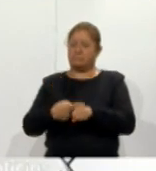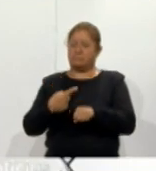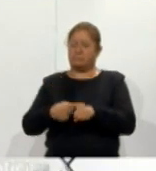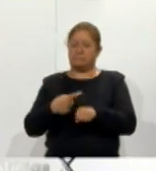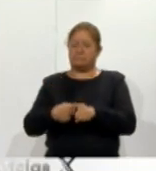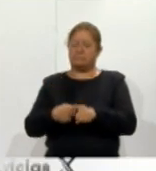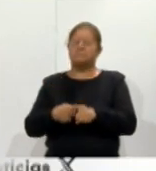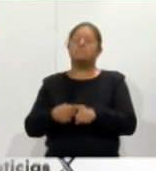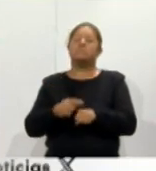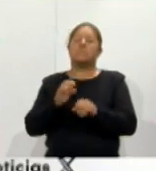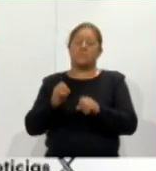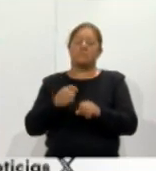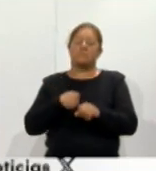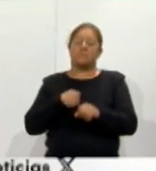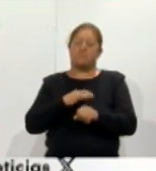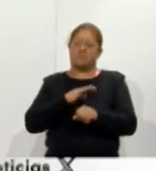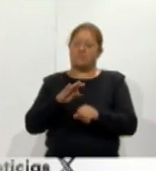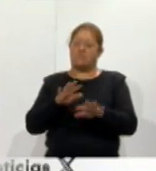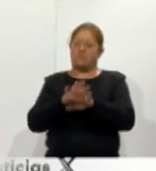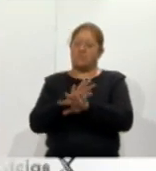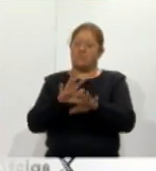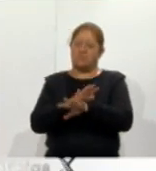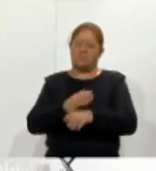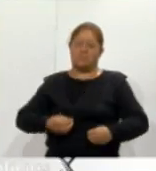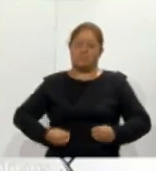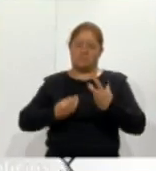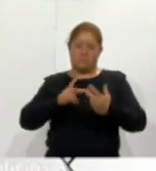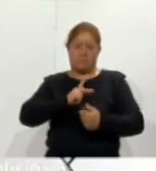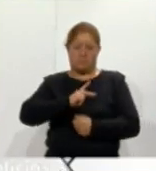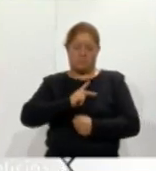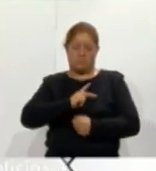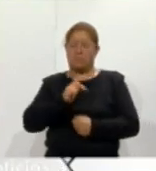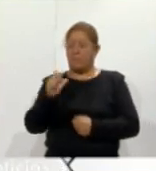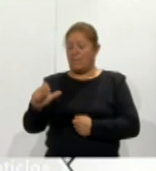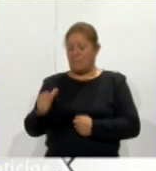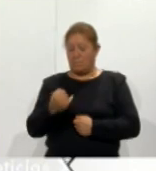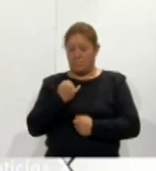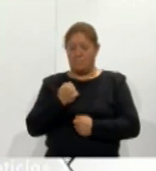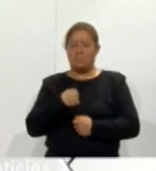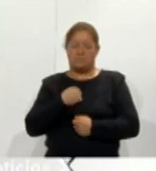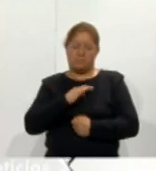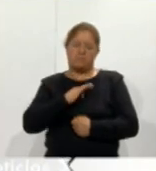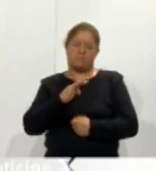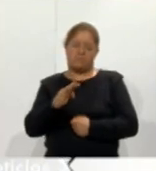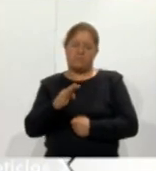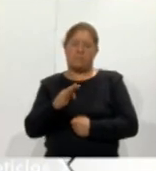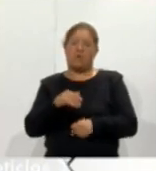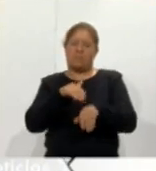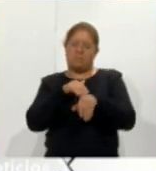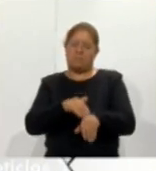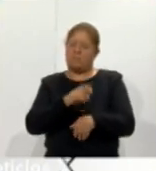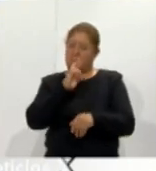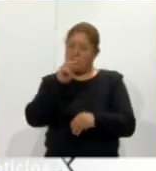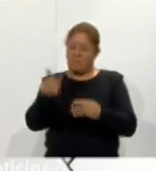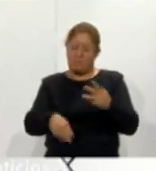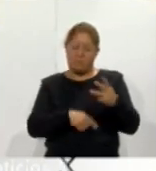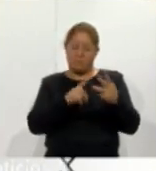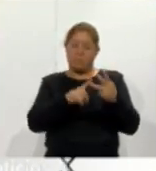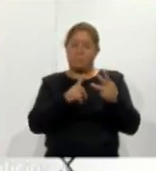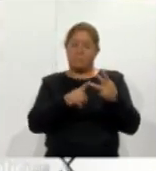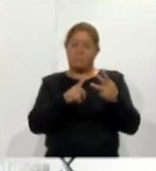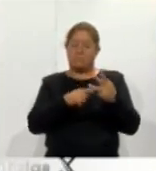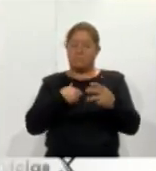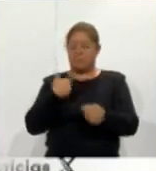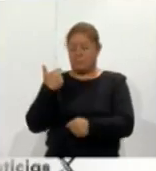a modificar sus hábitos de vida de esta manera puedan apegarse mejor al tratamiento y tres empezar a identificar